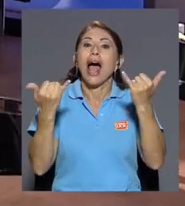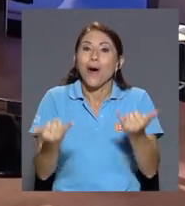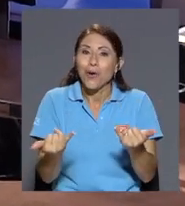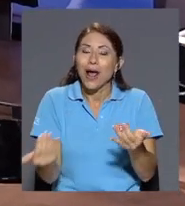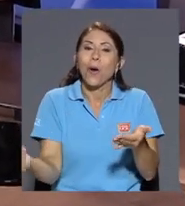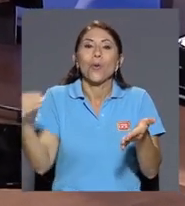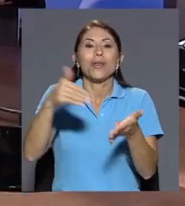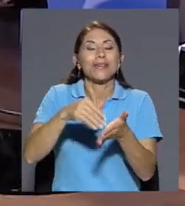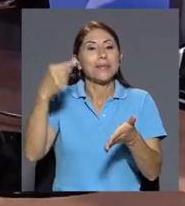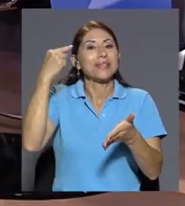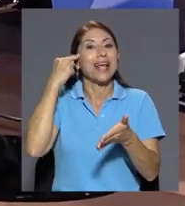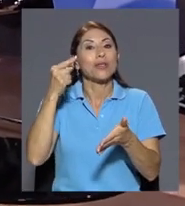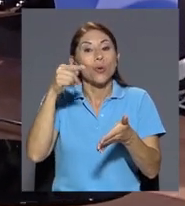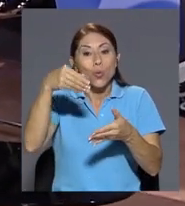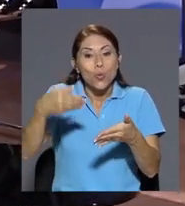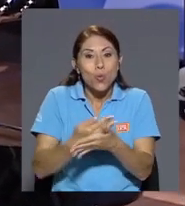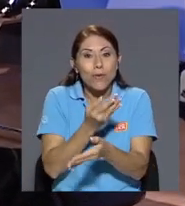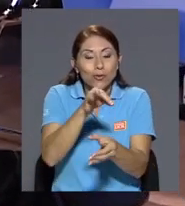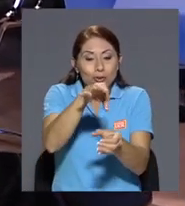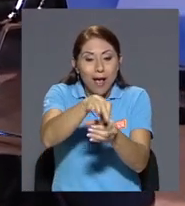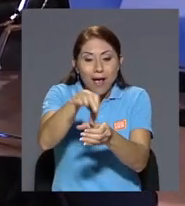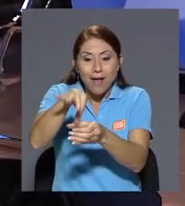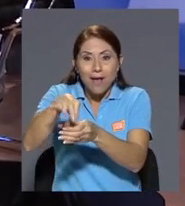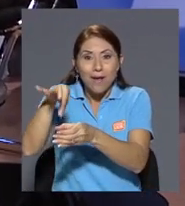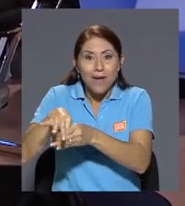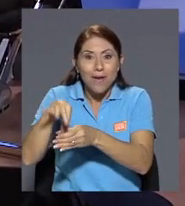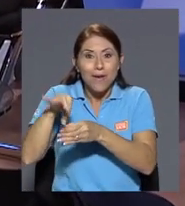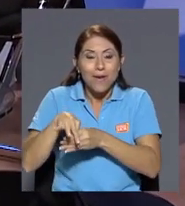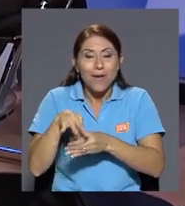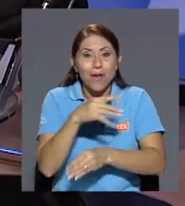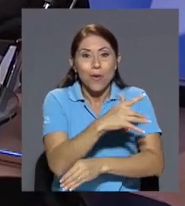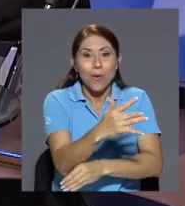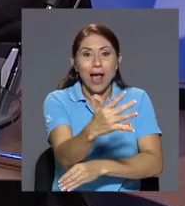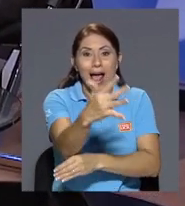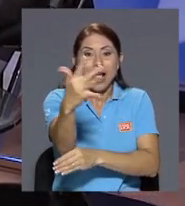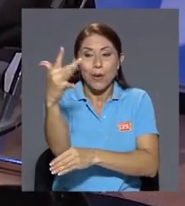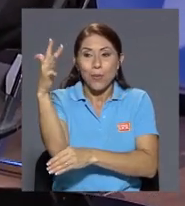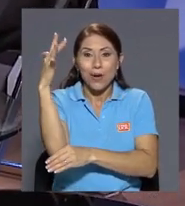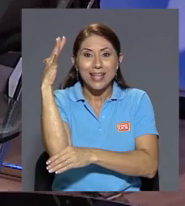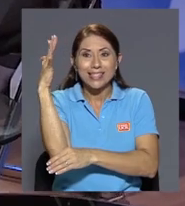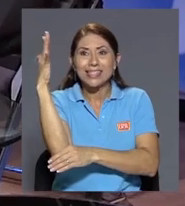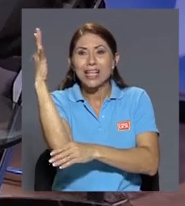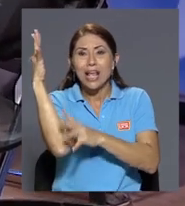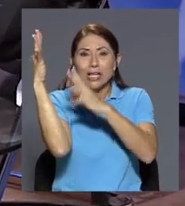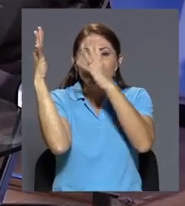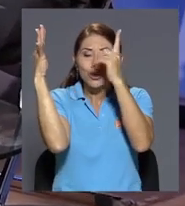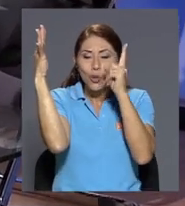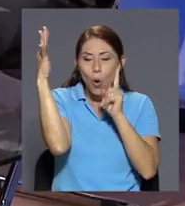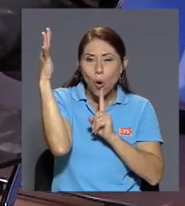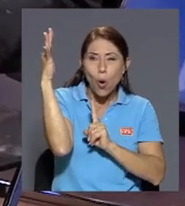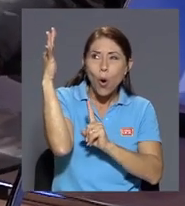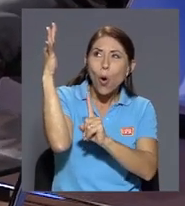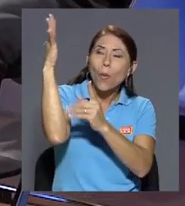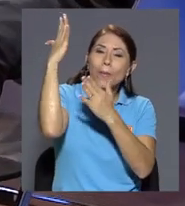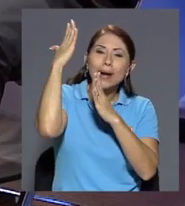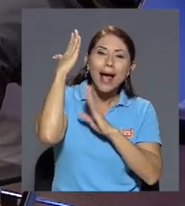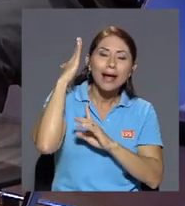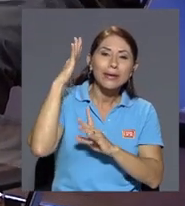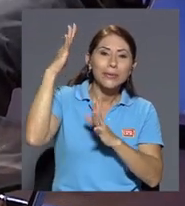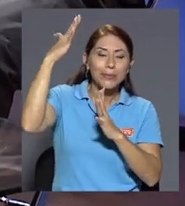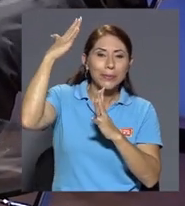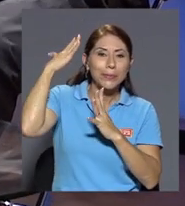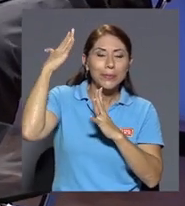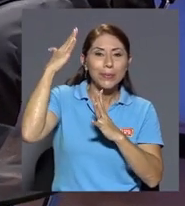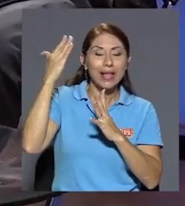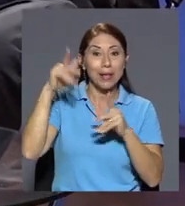para volverlo como parte del imaginario otra vez retomar los árboles la sombra el recorrido peatonal bajo la sombra de los